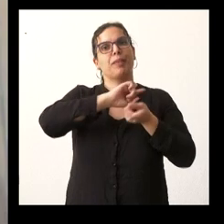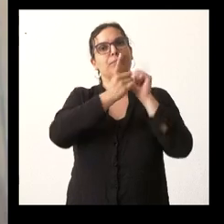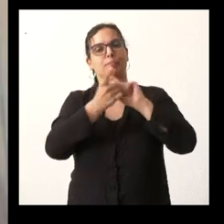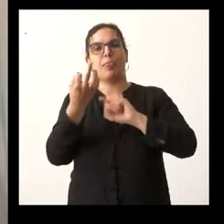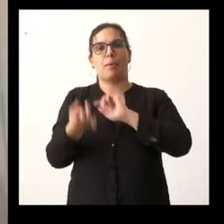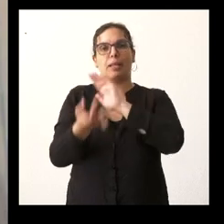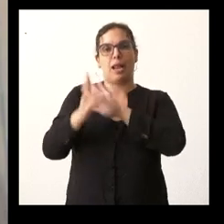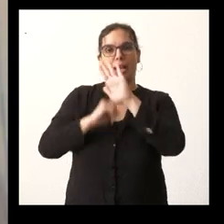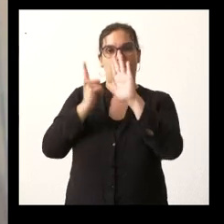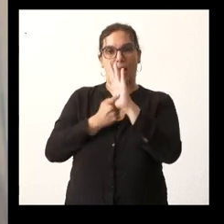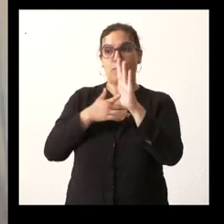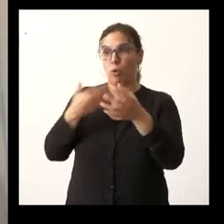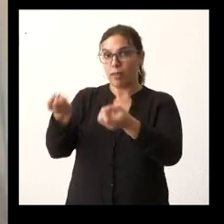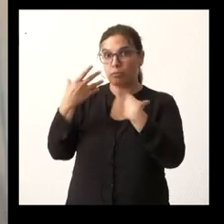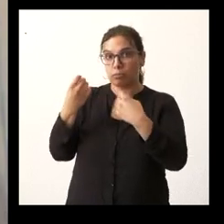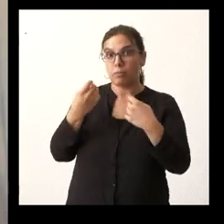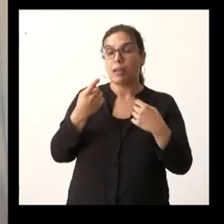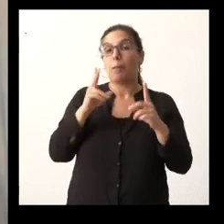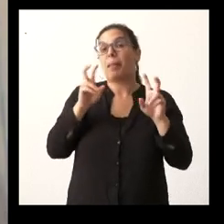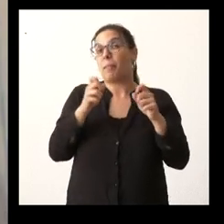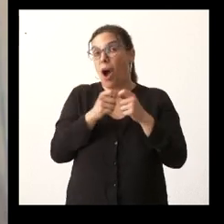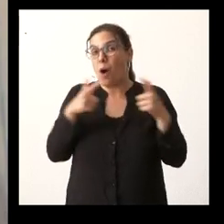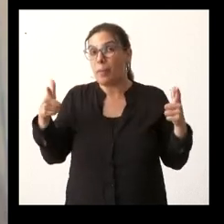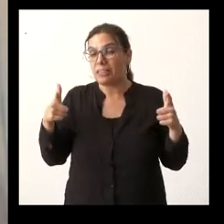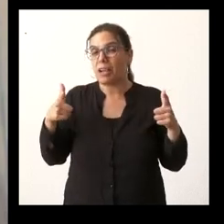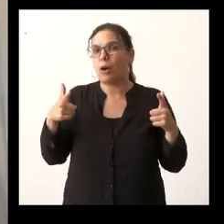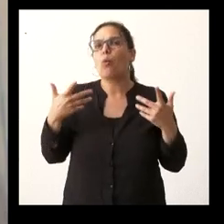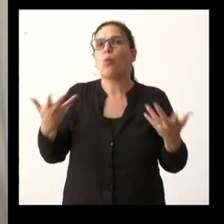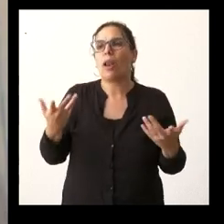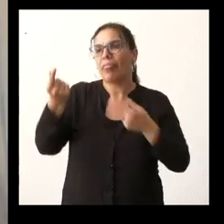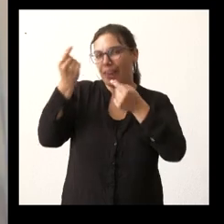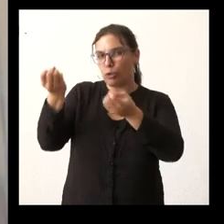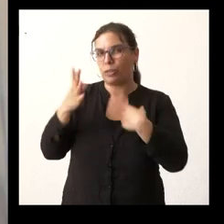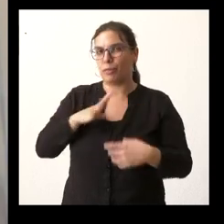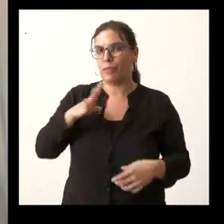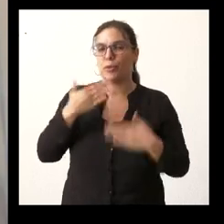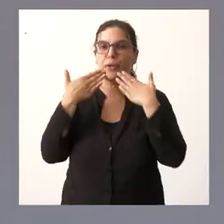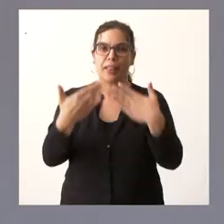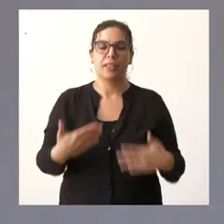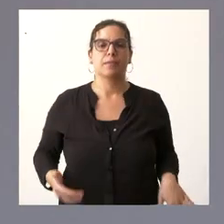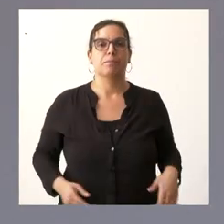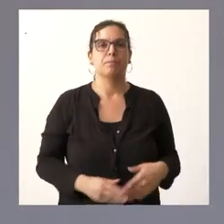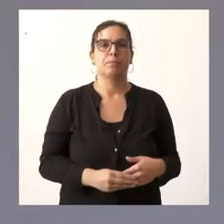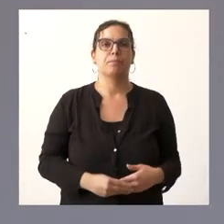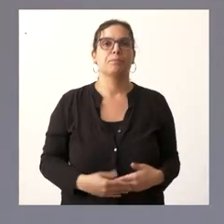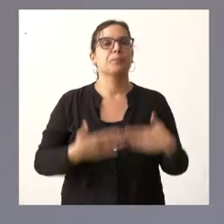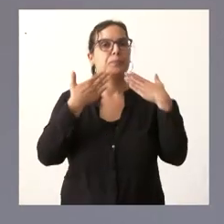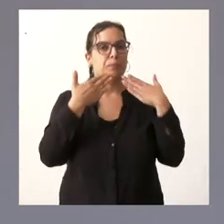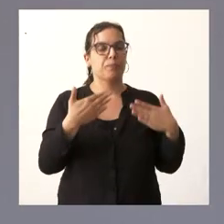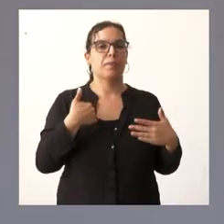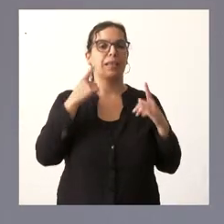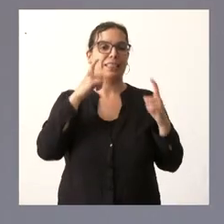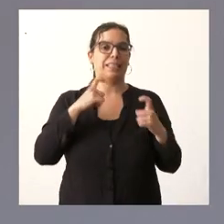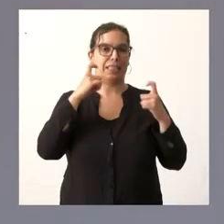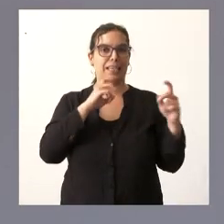si nos puede dar los datos de ese presunto aumento de los casos de violencia intrafamiliar gracias pues le agradezco sus preguntas procuraré